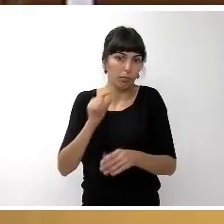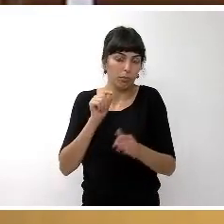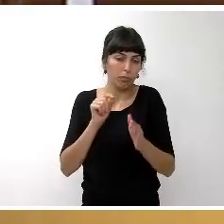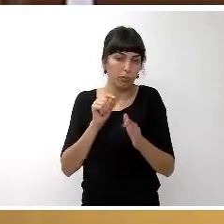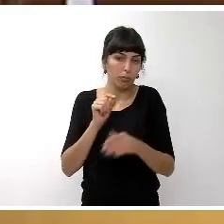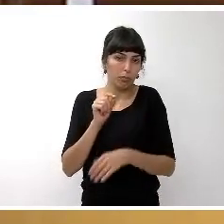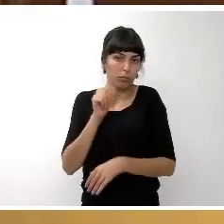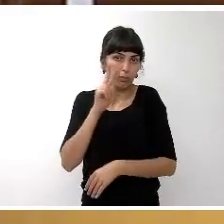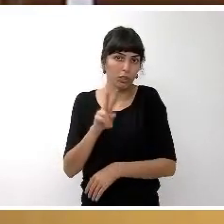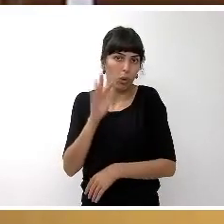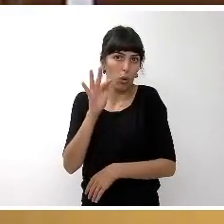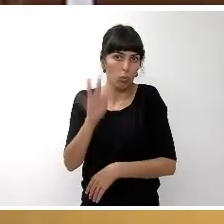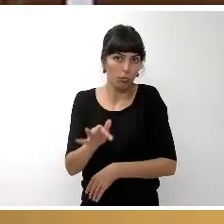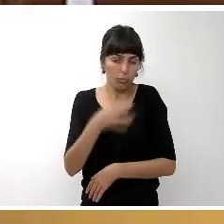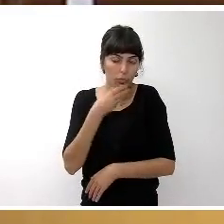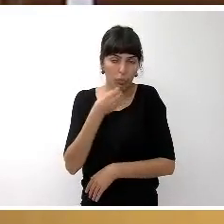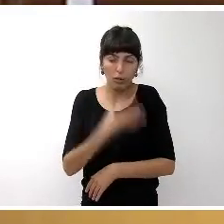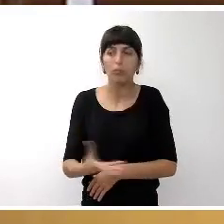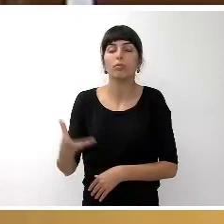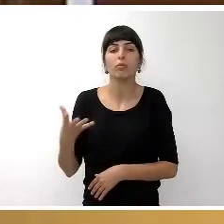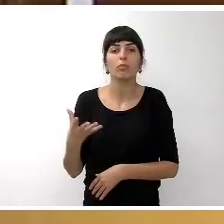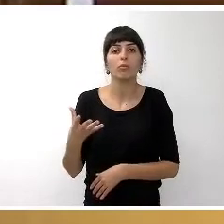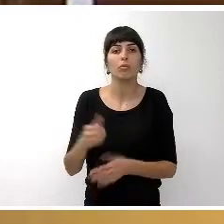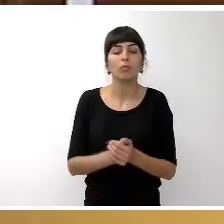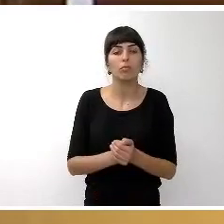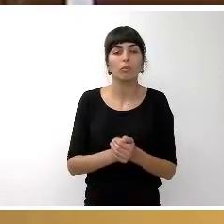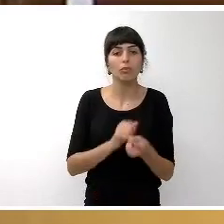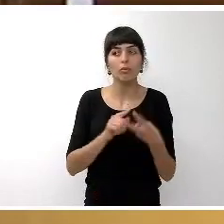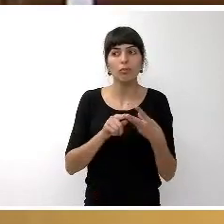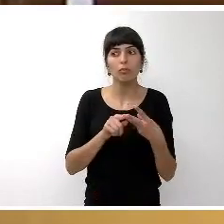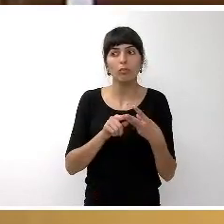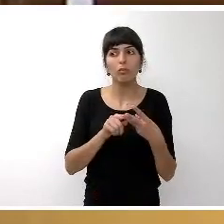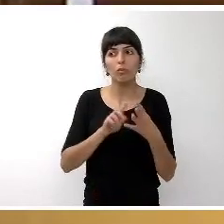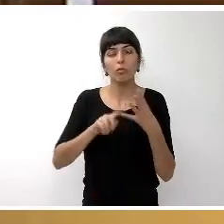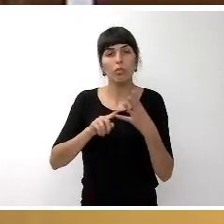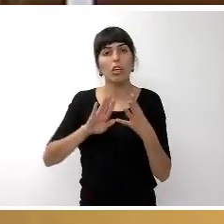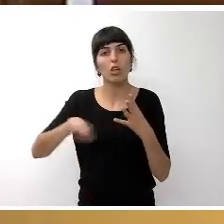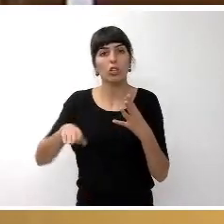de la dirección insular del grupo de gobierno y después votar el dictamen